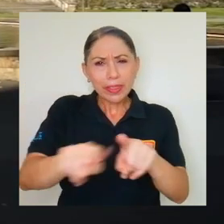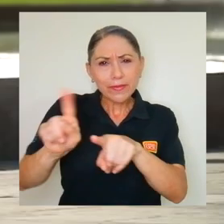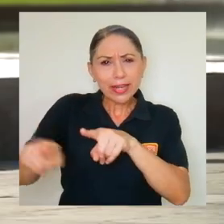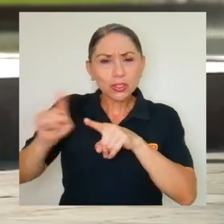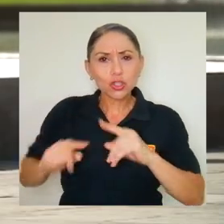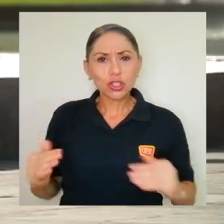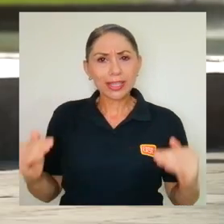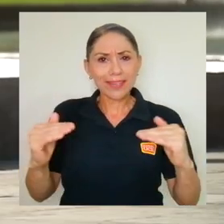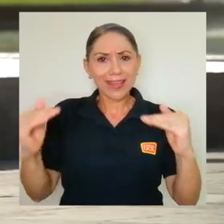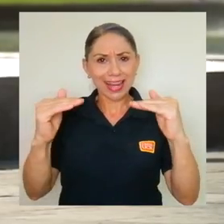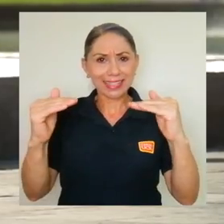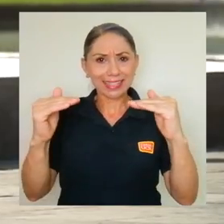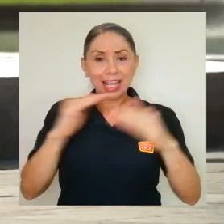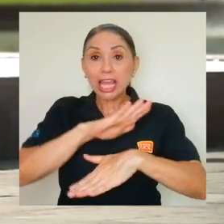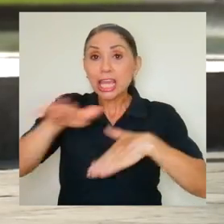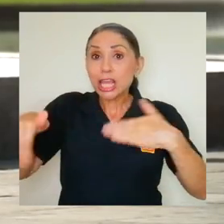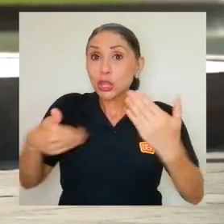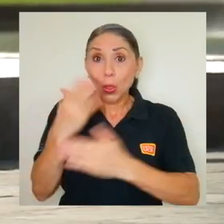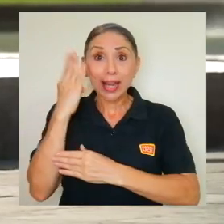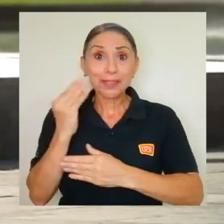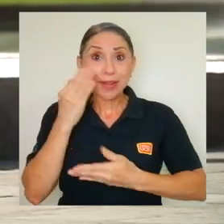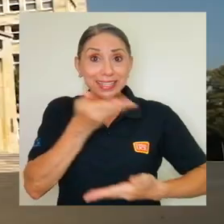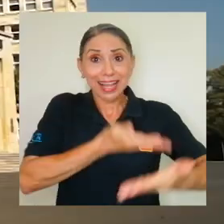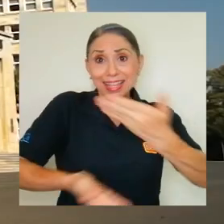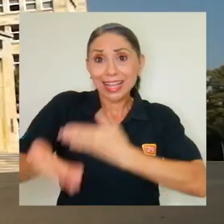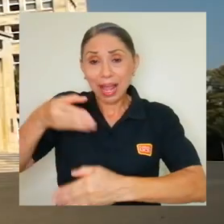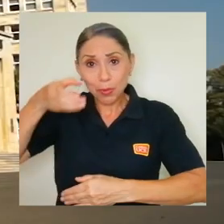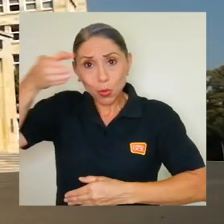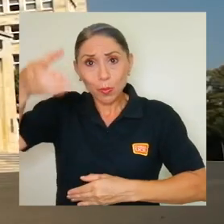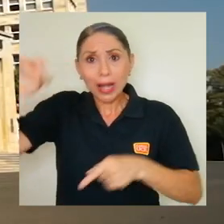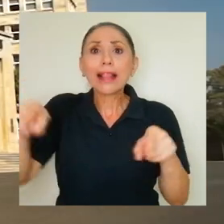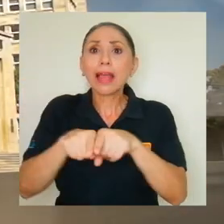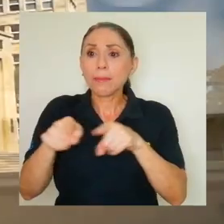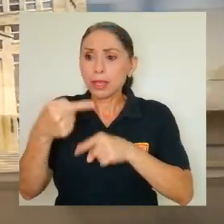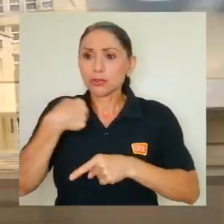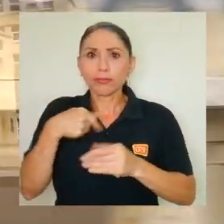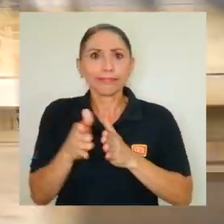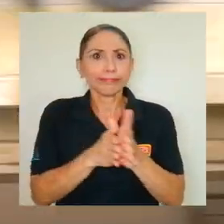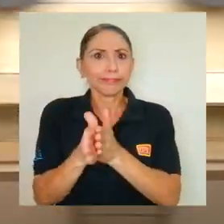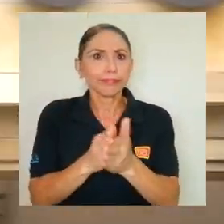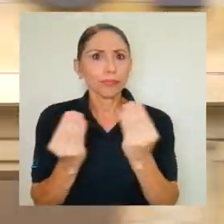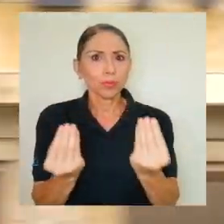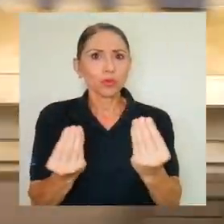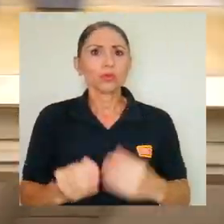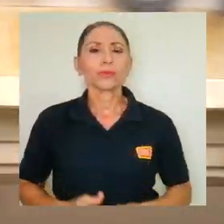niveles y por supuesto toda la experiencia del intercambio cultural también enriquece mucho. ¡Gracias!